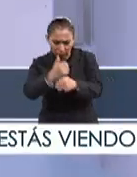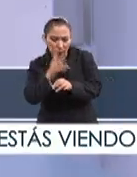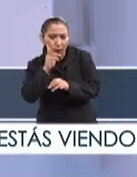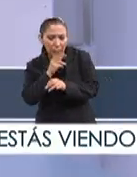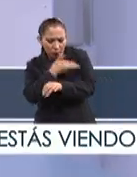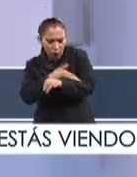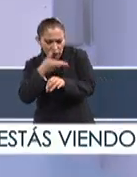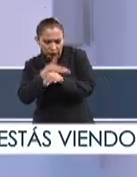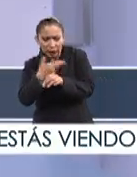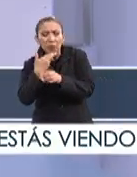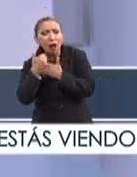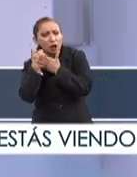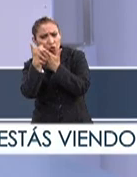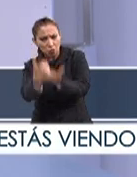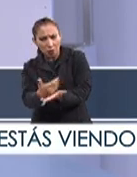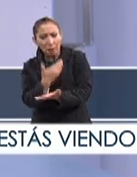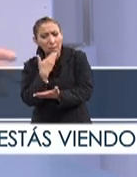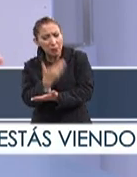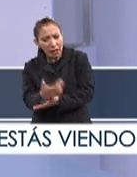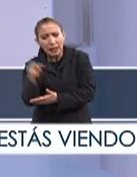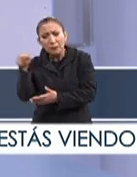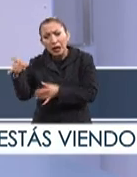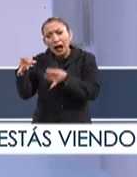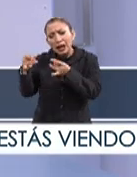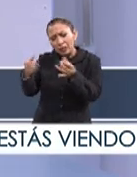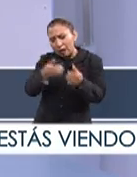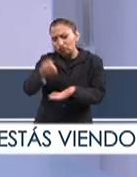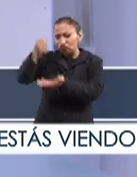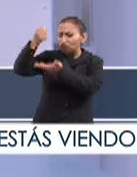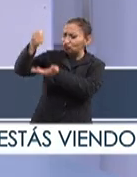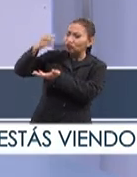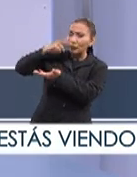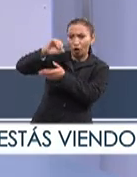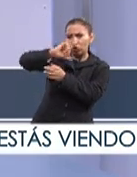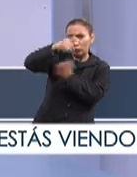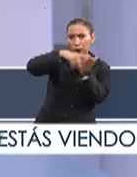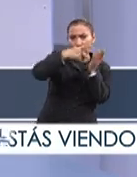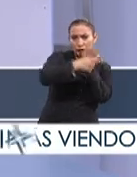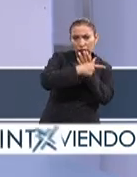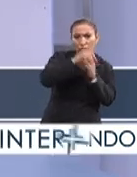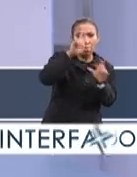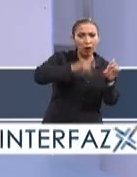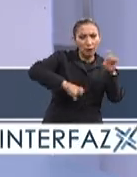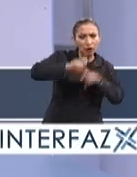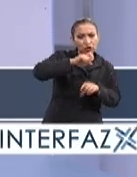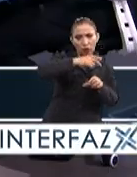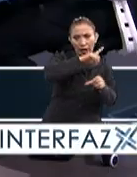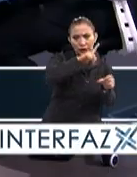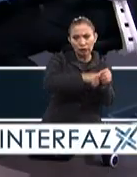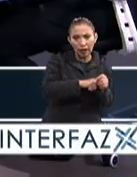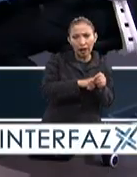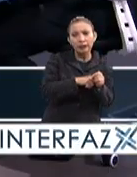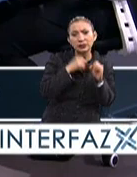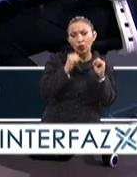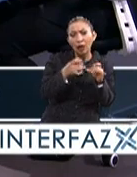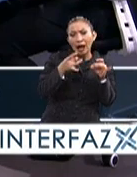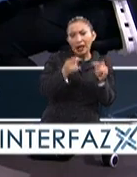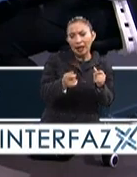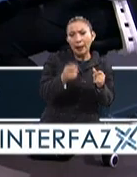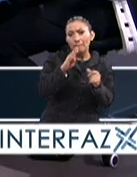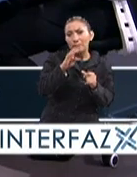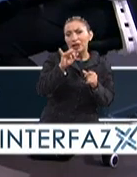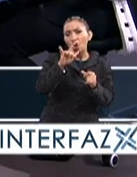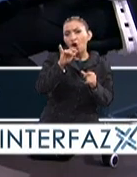probar que el proceso era funcional, asegurar la calidad, o sea, mencionaban el otro proyecto que tenemos que es el Laboratorio Nacional de Aseguramiento de la Calidad de